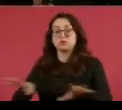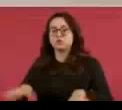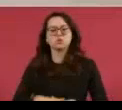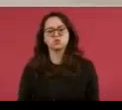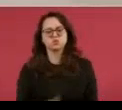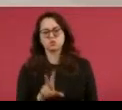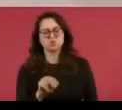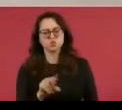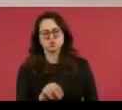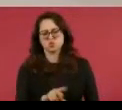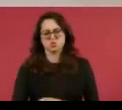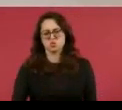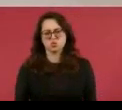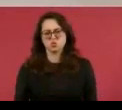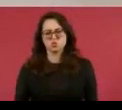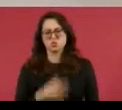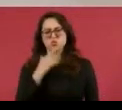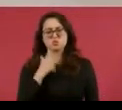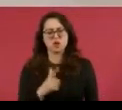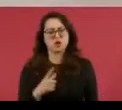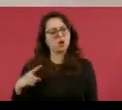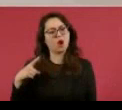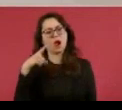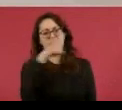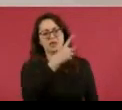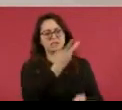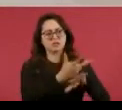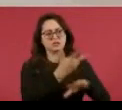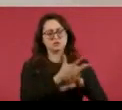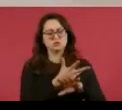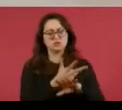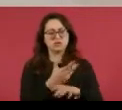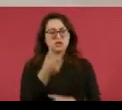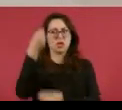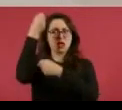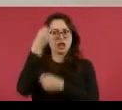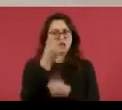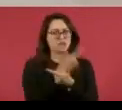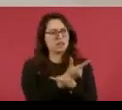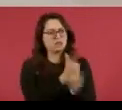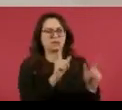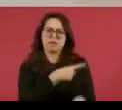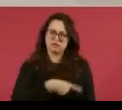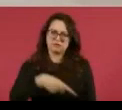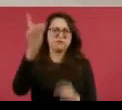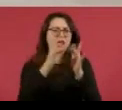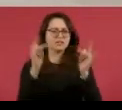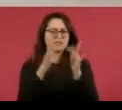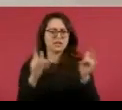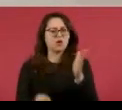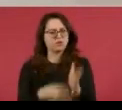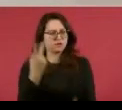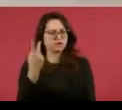de la Libertad a Francia, o que no las manden acá a México, porque